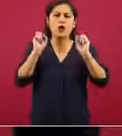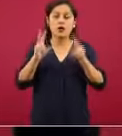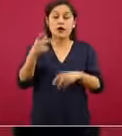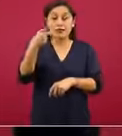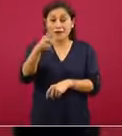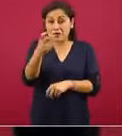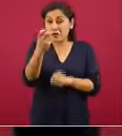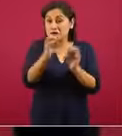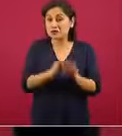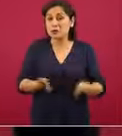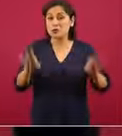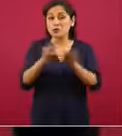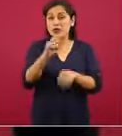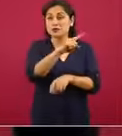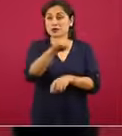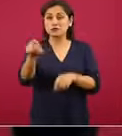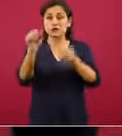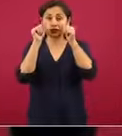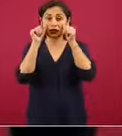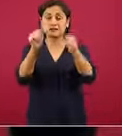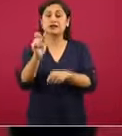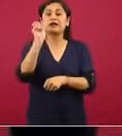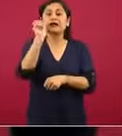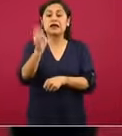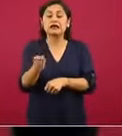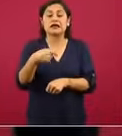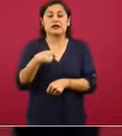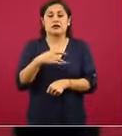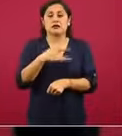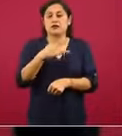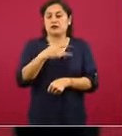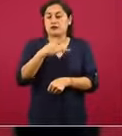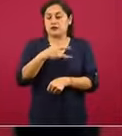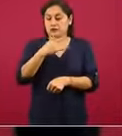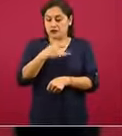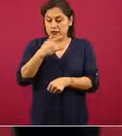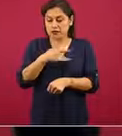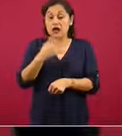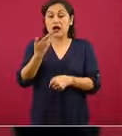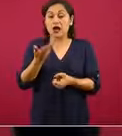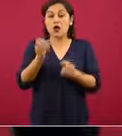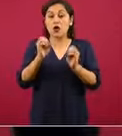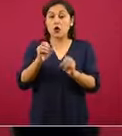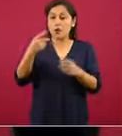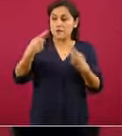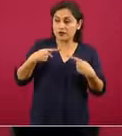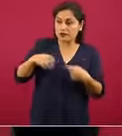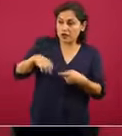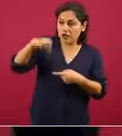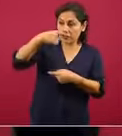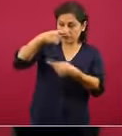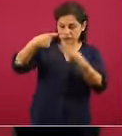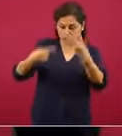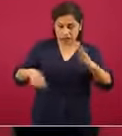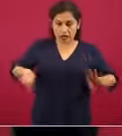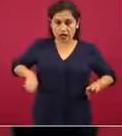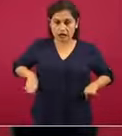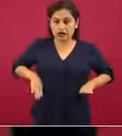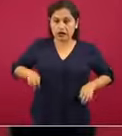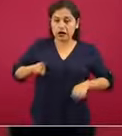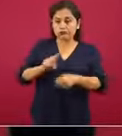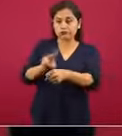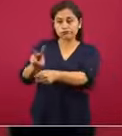La necesidad de monitorear de manera remota o de manera presencial aquellas personas de alto riesgo. ¿Y qué quiere decir monitorear?